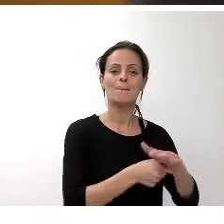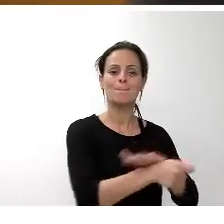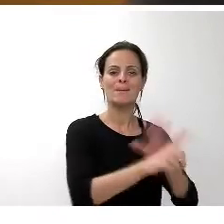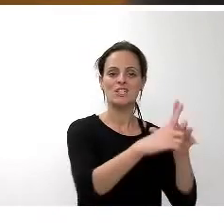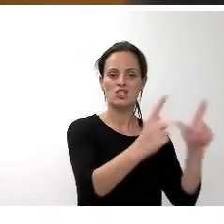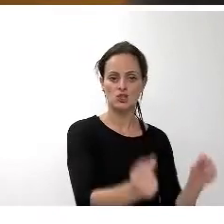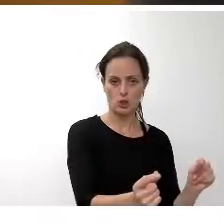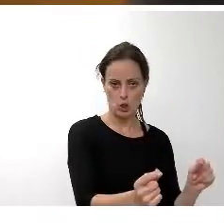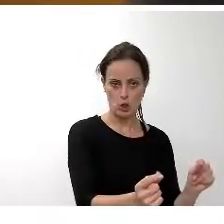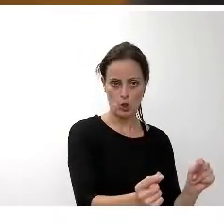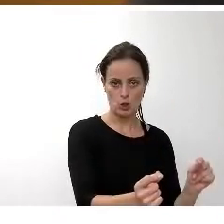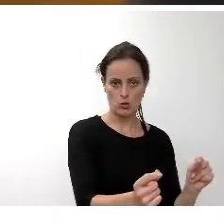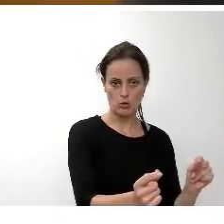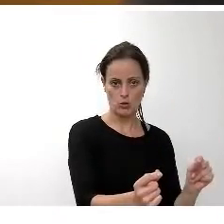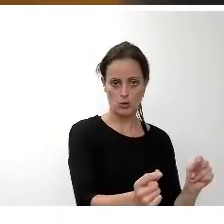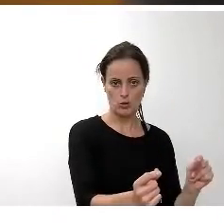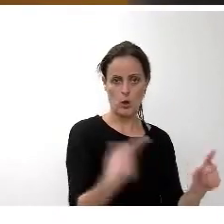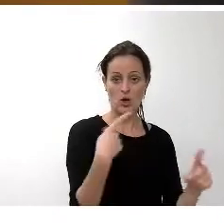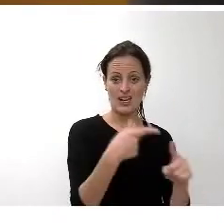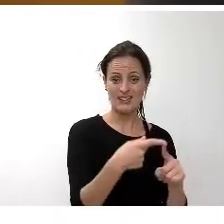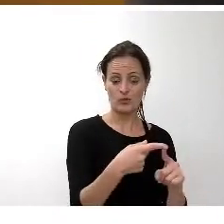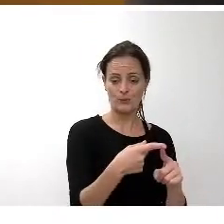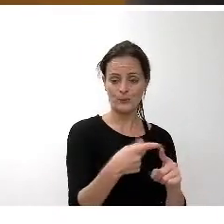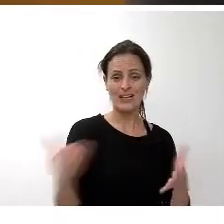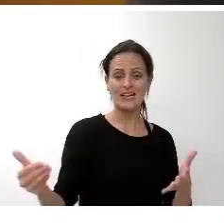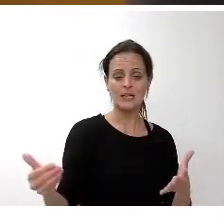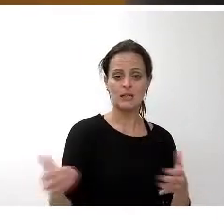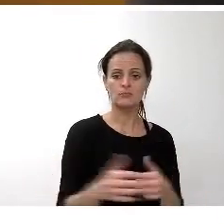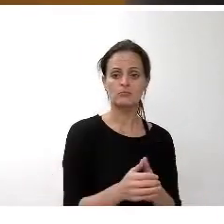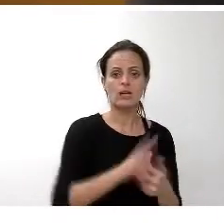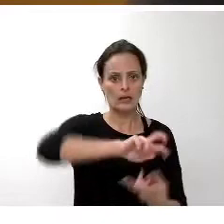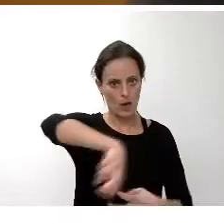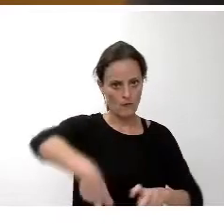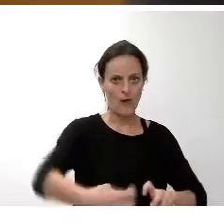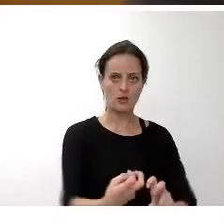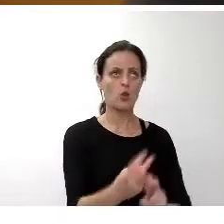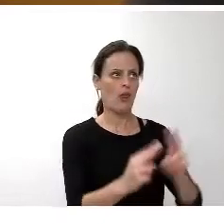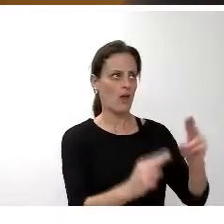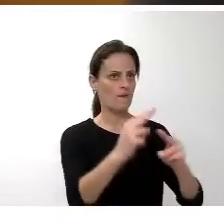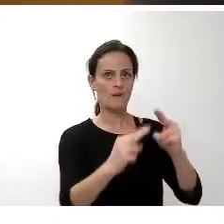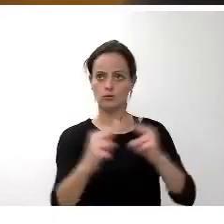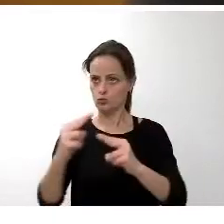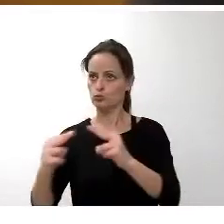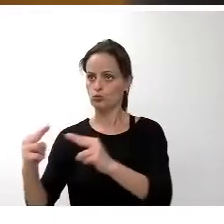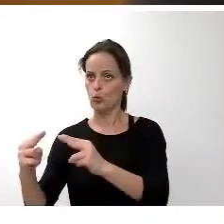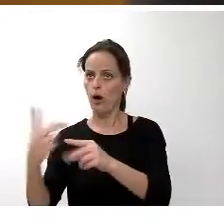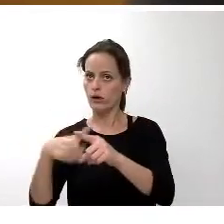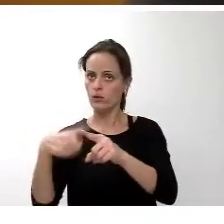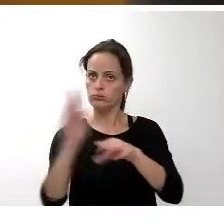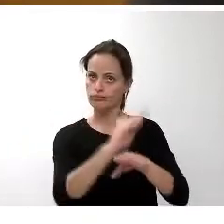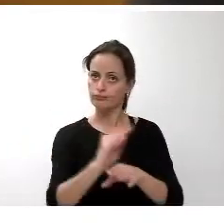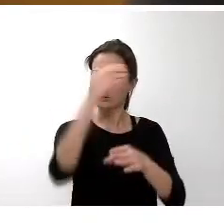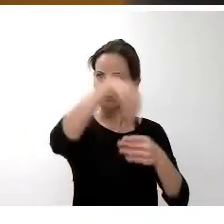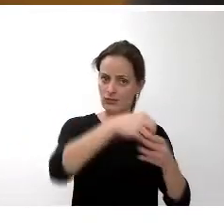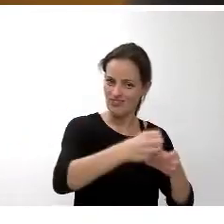millones de euros para remodelación de las digamos instalaciones e infraestructuras ya existentes pero por primer